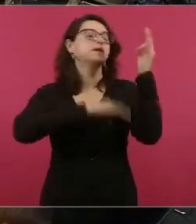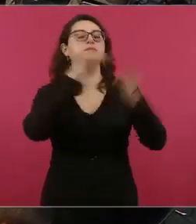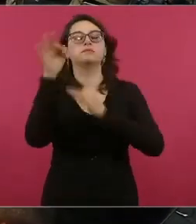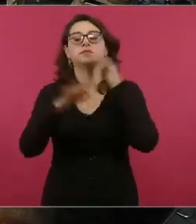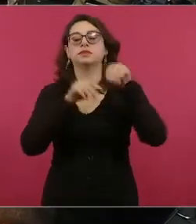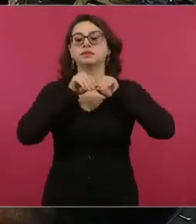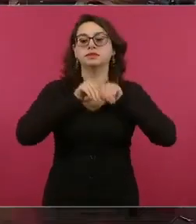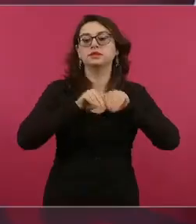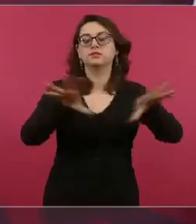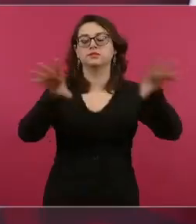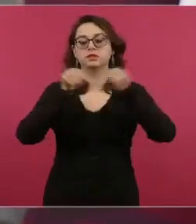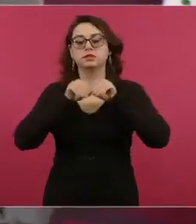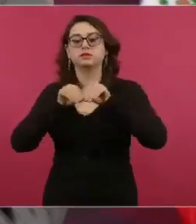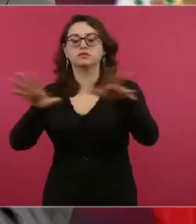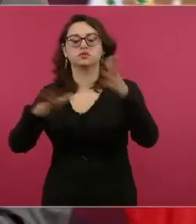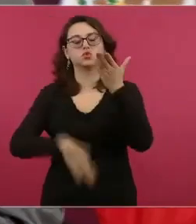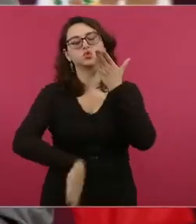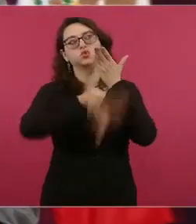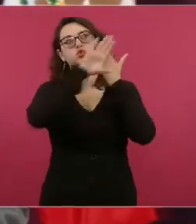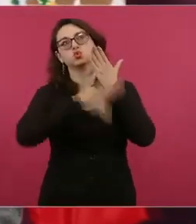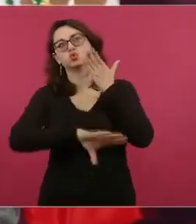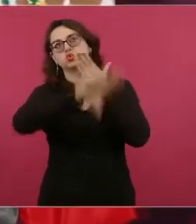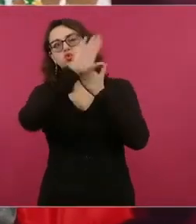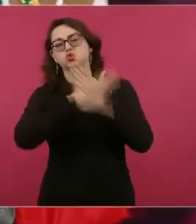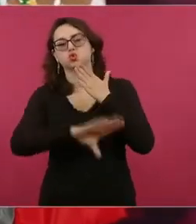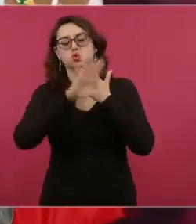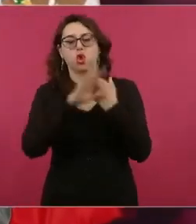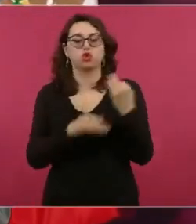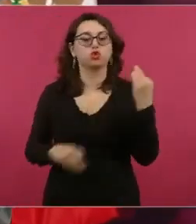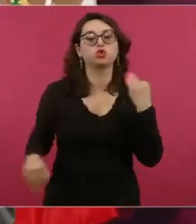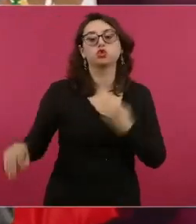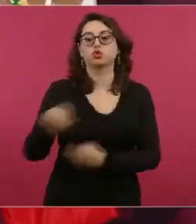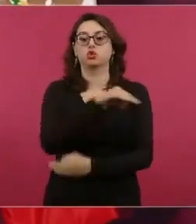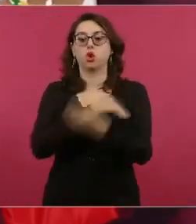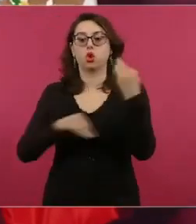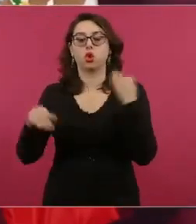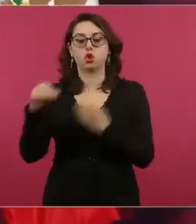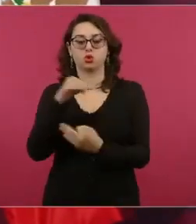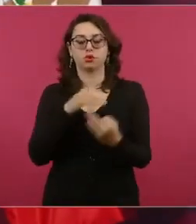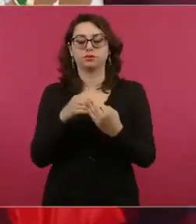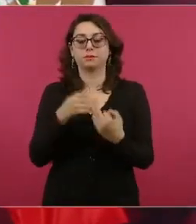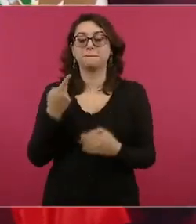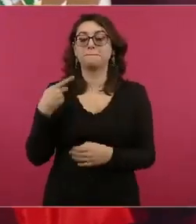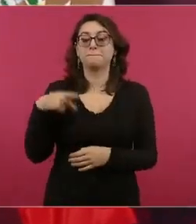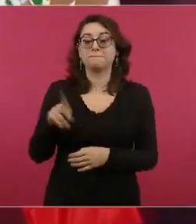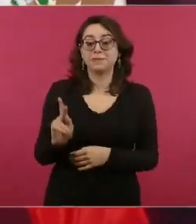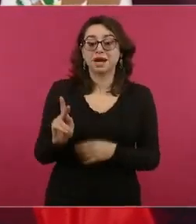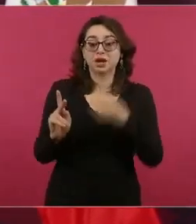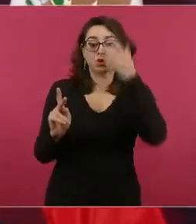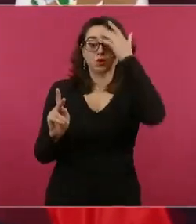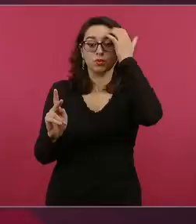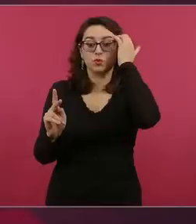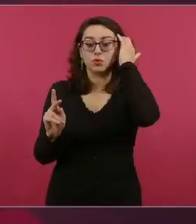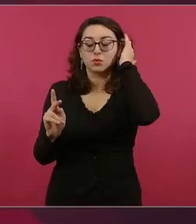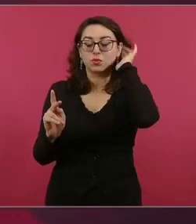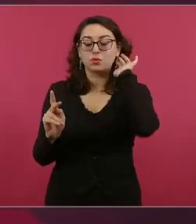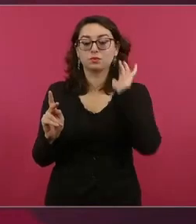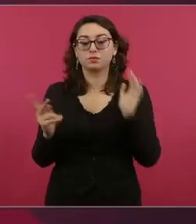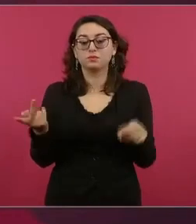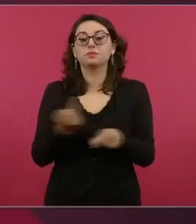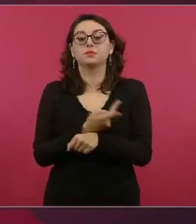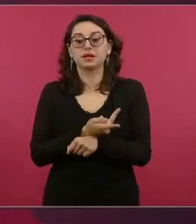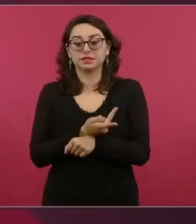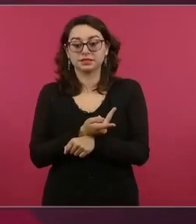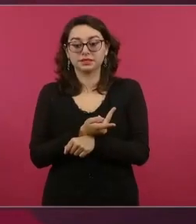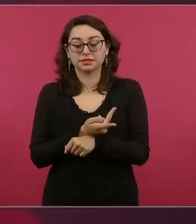excepciones. Es cuestionado, nada más que al final